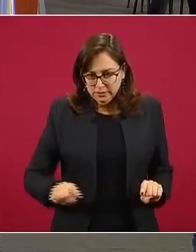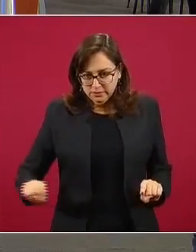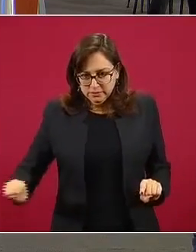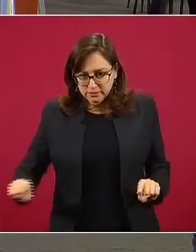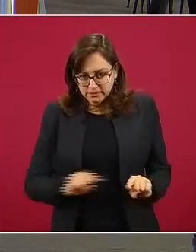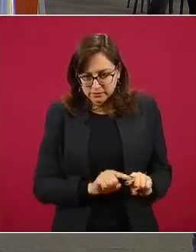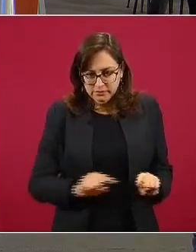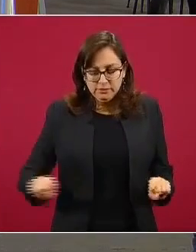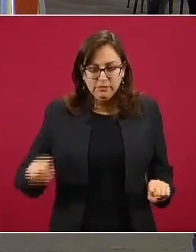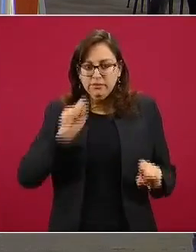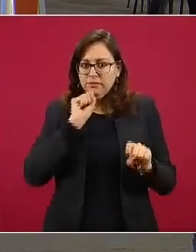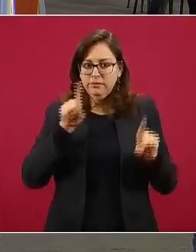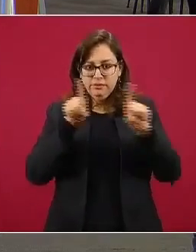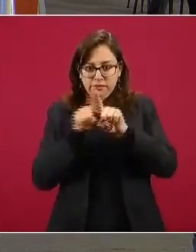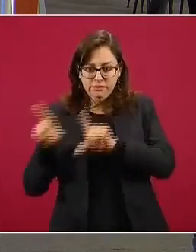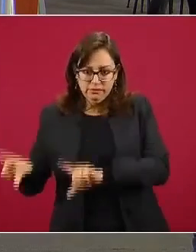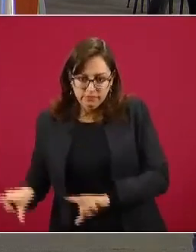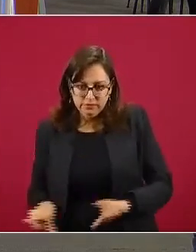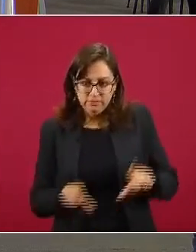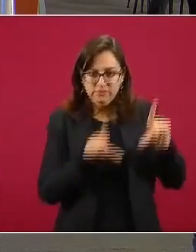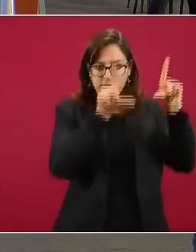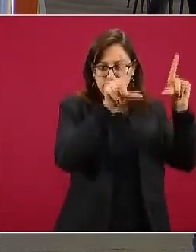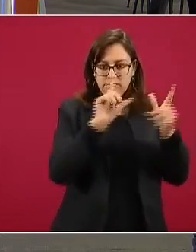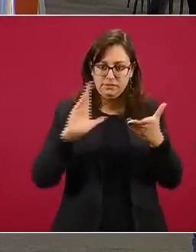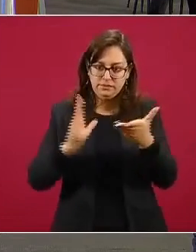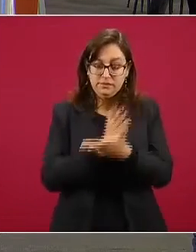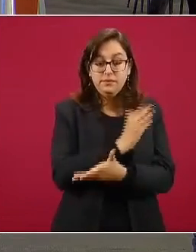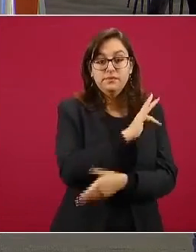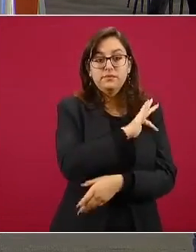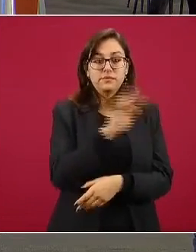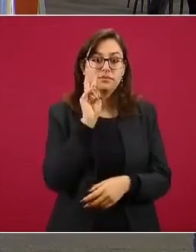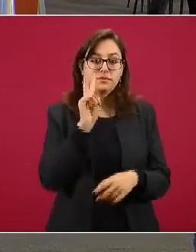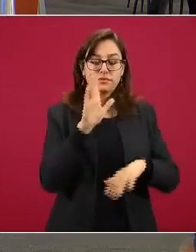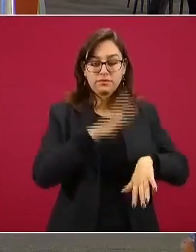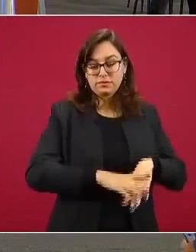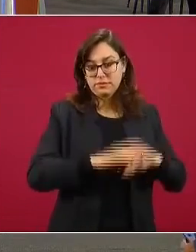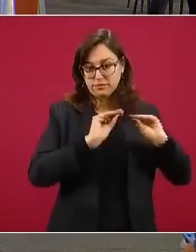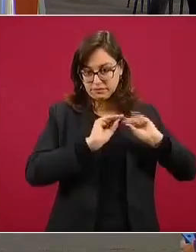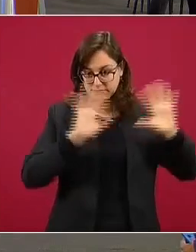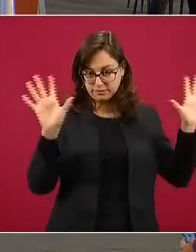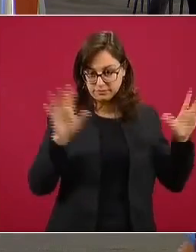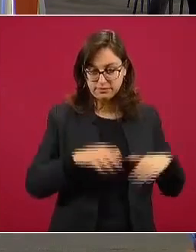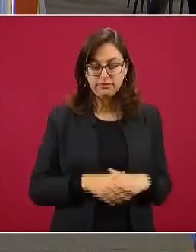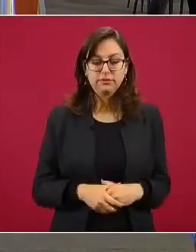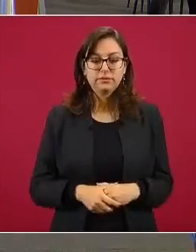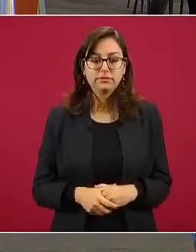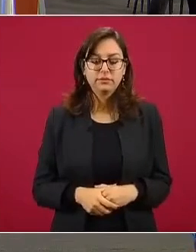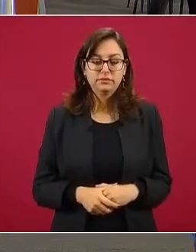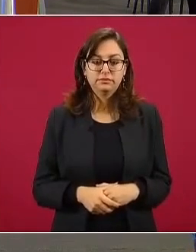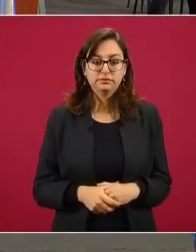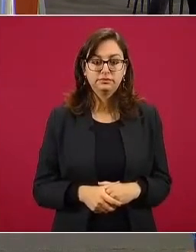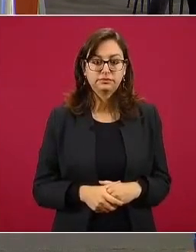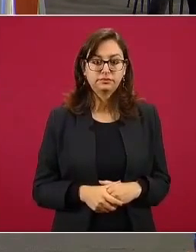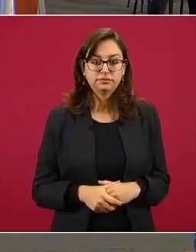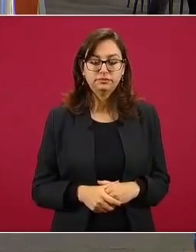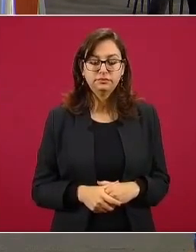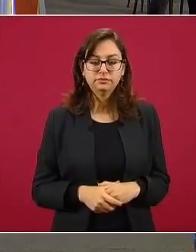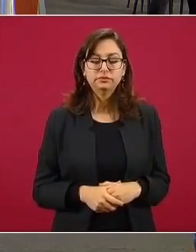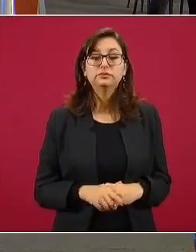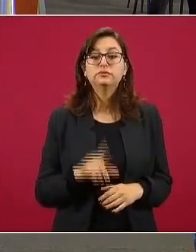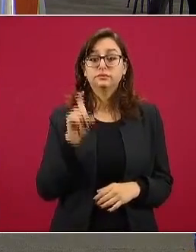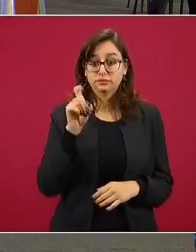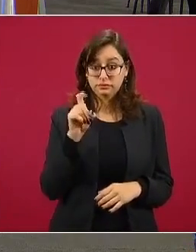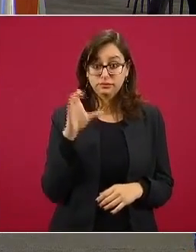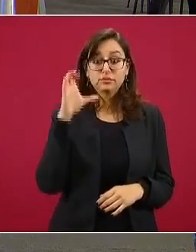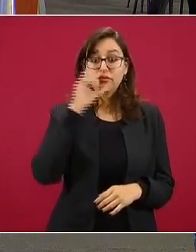oscuro, aquí abajo, sólo que en una escala que permite identificar más claramente el patrón de cambio. La tendencia en Aguascalientes